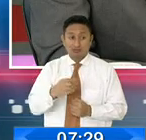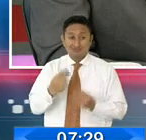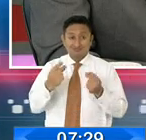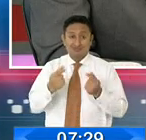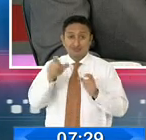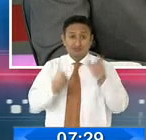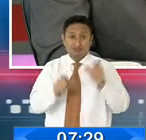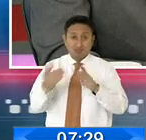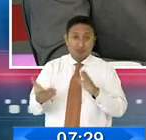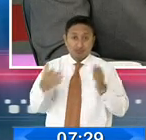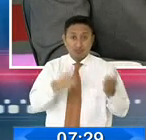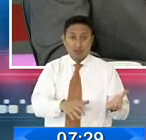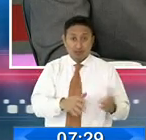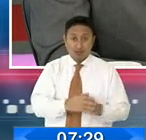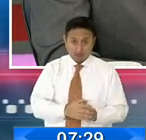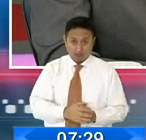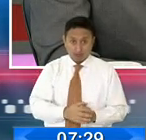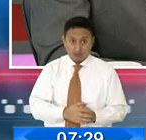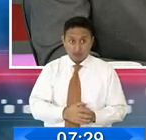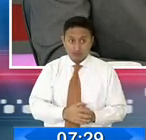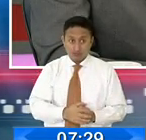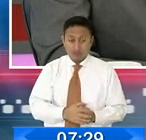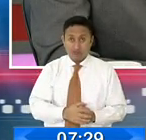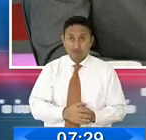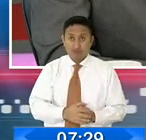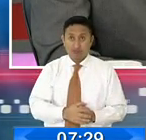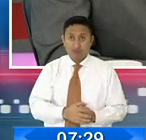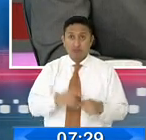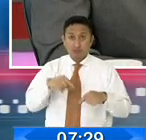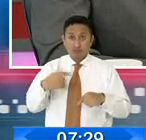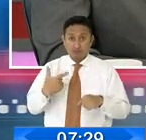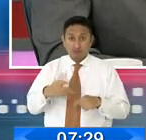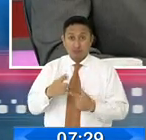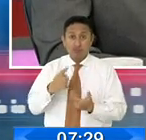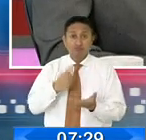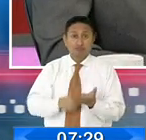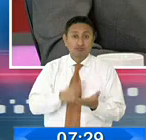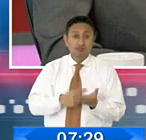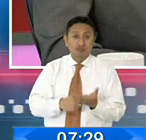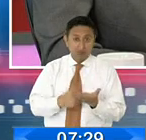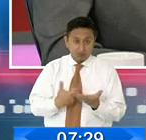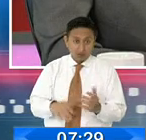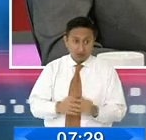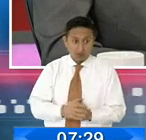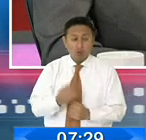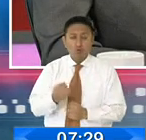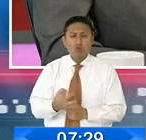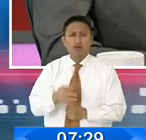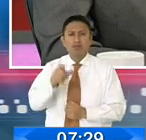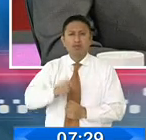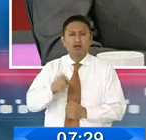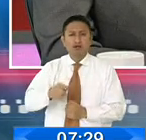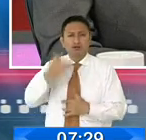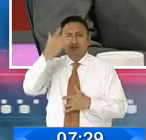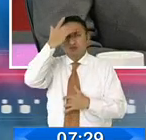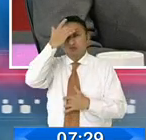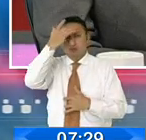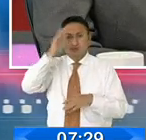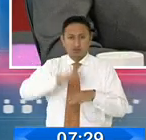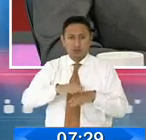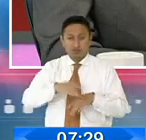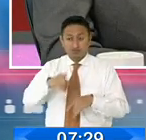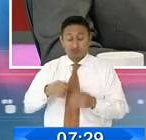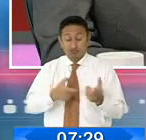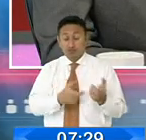minutos a los seres humanos, no hemos tenido un estudio de cuántos habrían sido terriblemente afectados por la